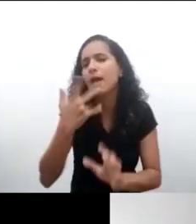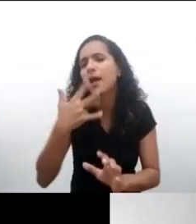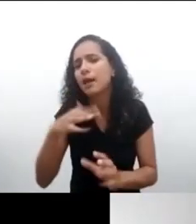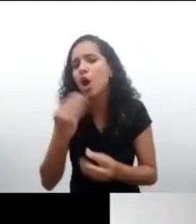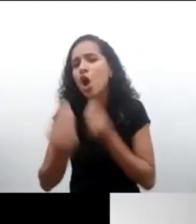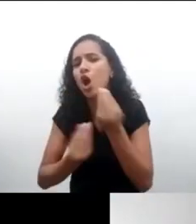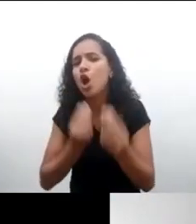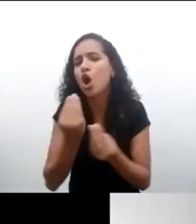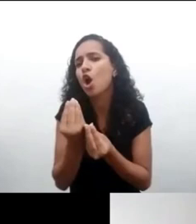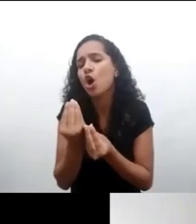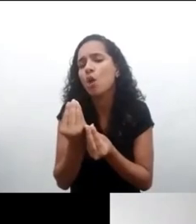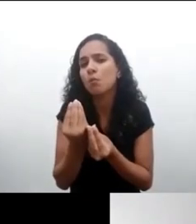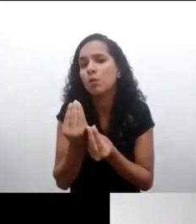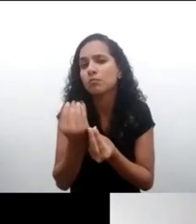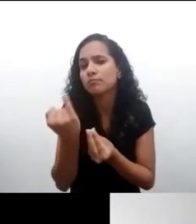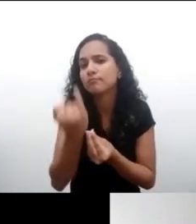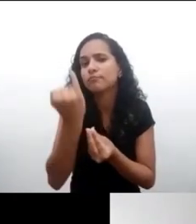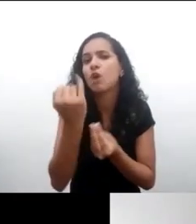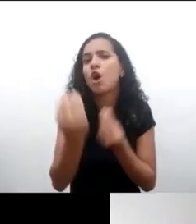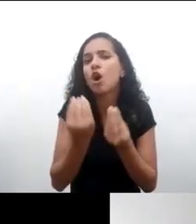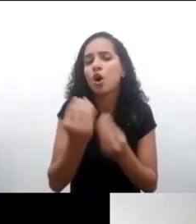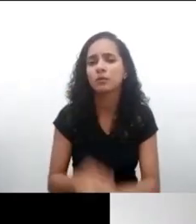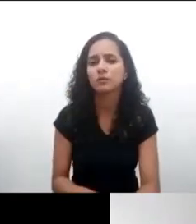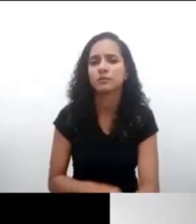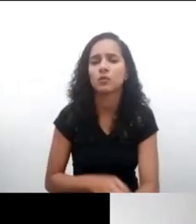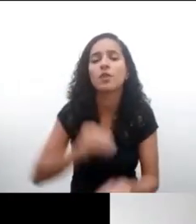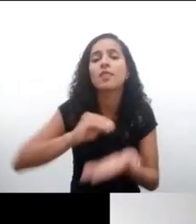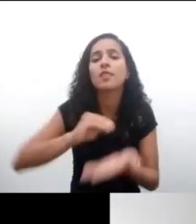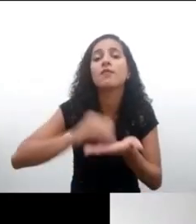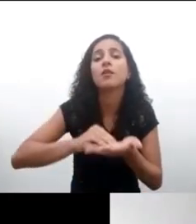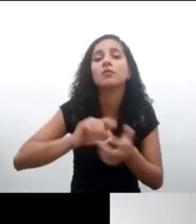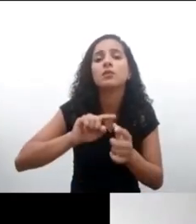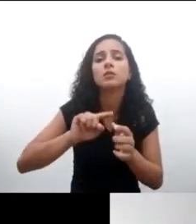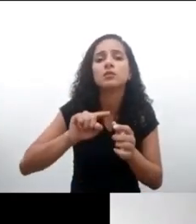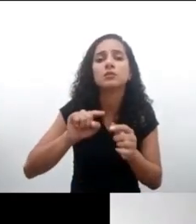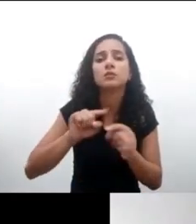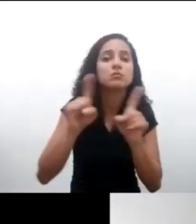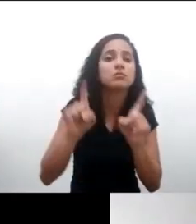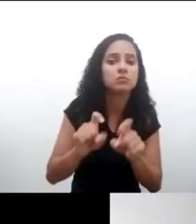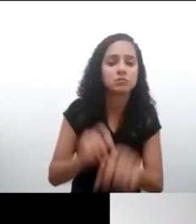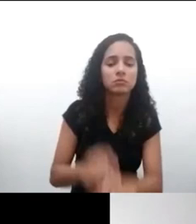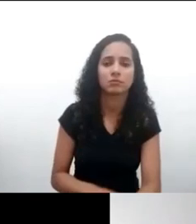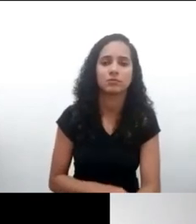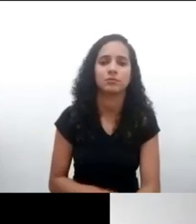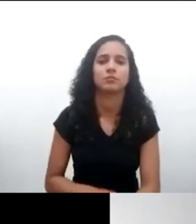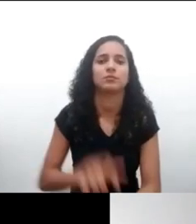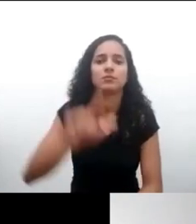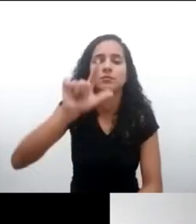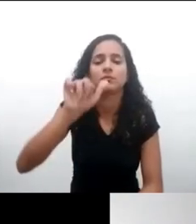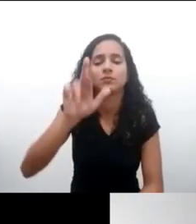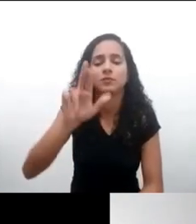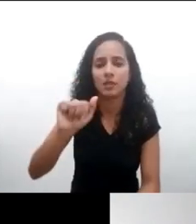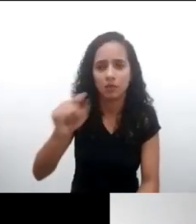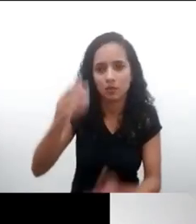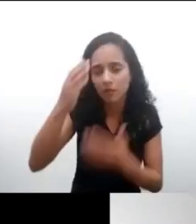y la niñez? ¿Quién quiere empezar esta reflexión? Quizás Laura. Sí, claro. Muchas